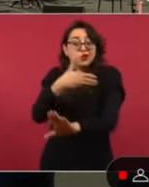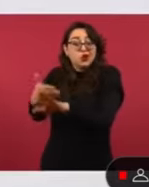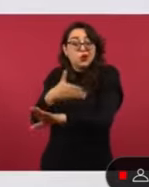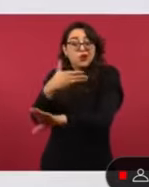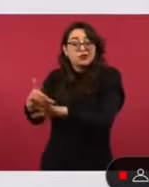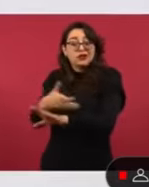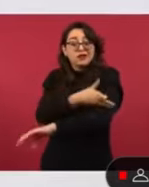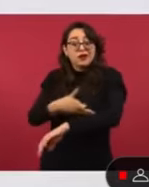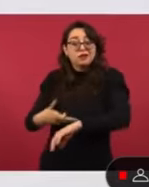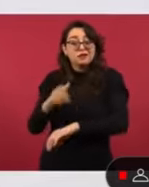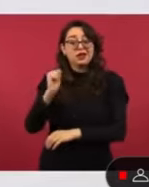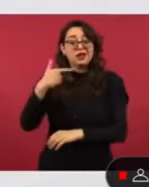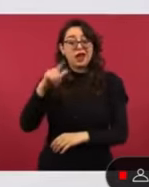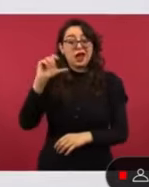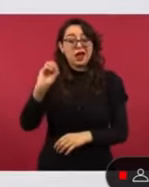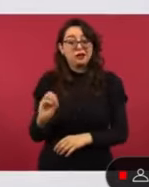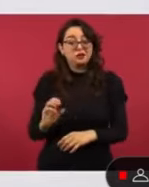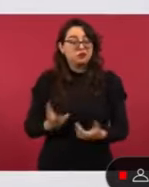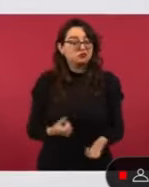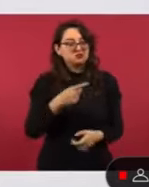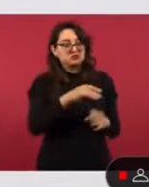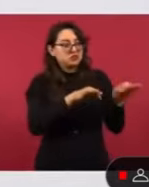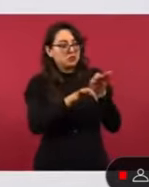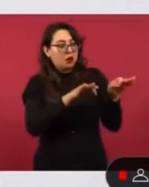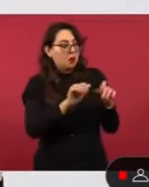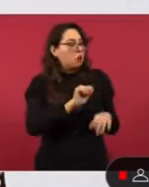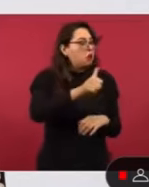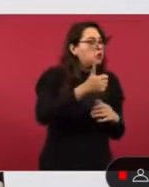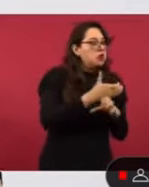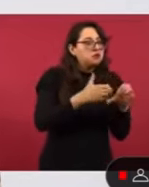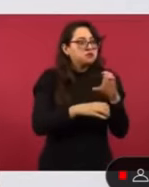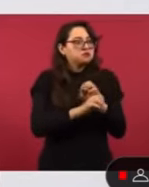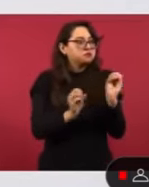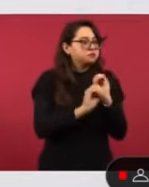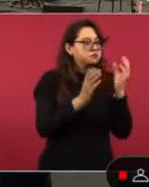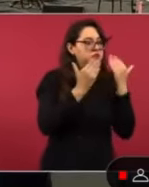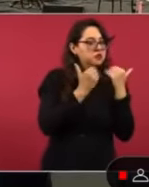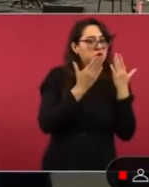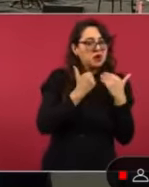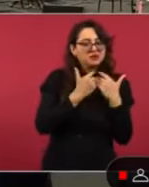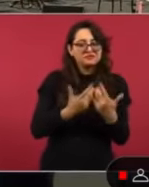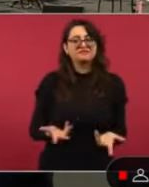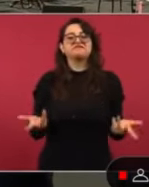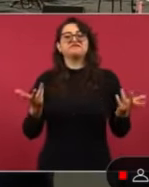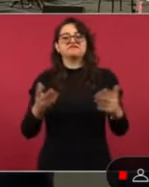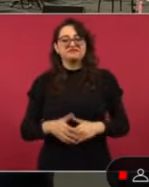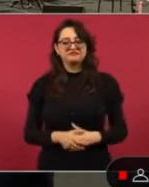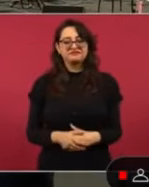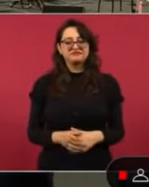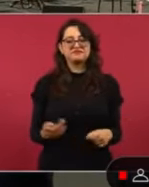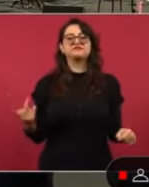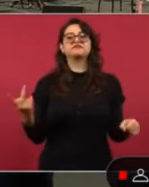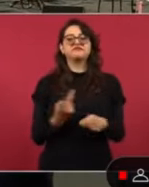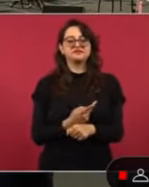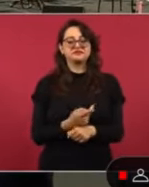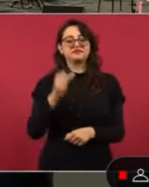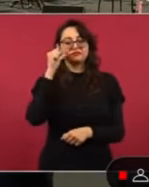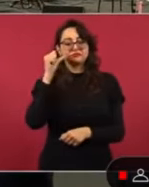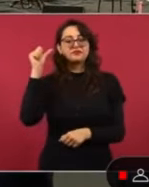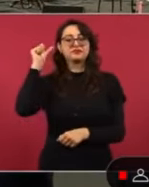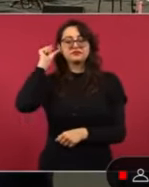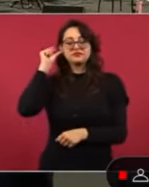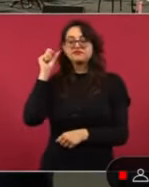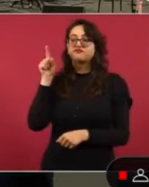presidente y a difamarla con mentiras y calumnias. Y bueno, ya sabemos que ayer celebraron como un triunfo la